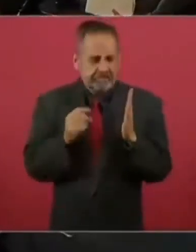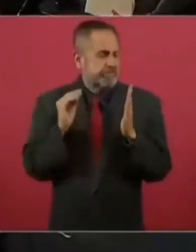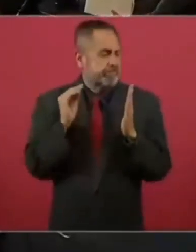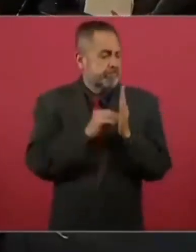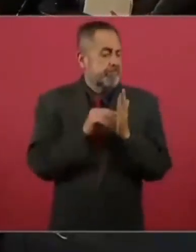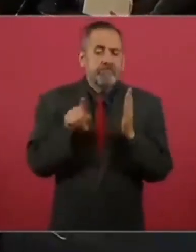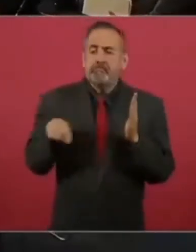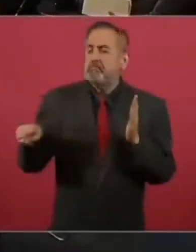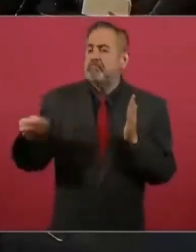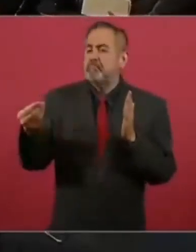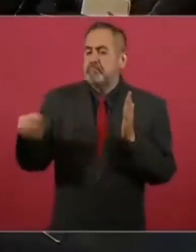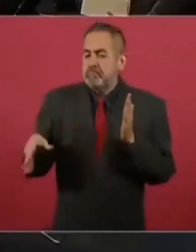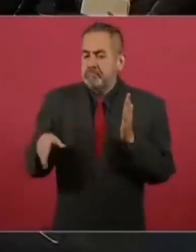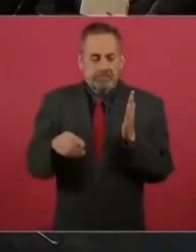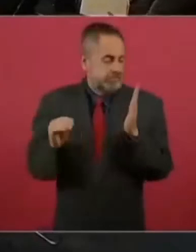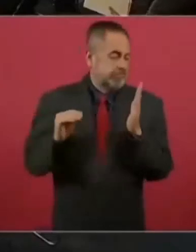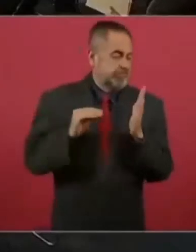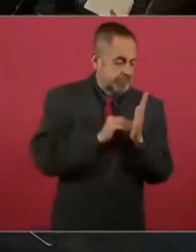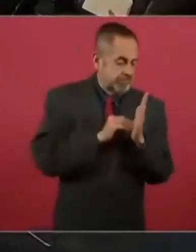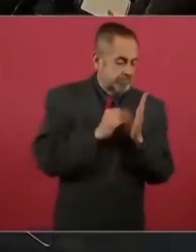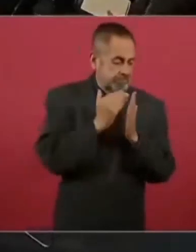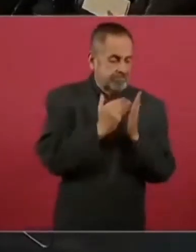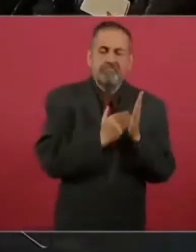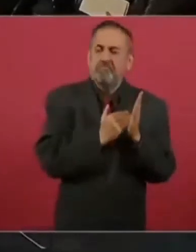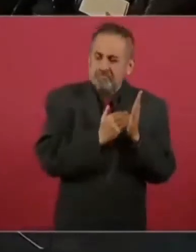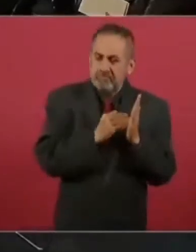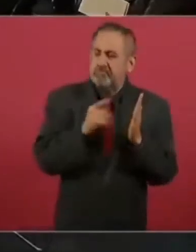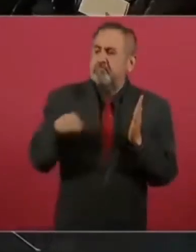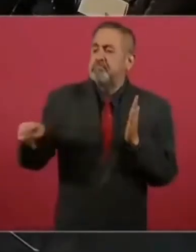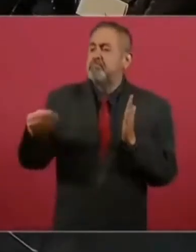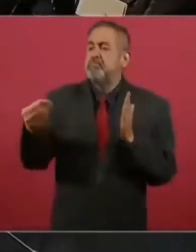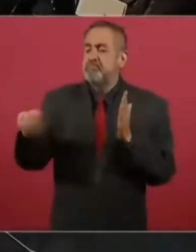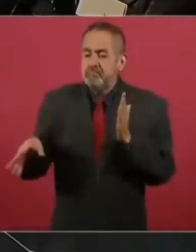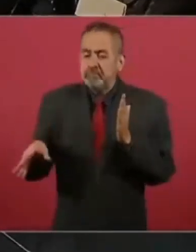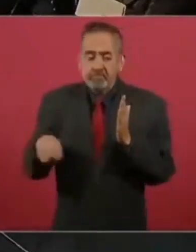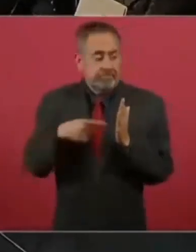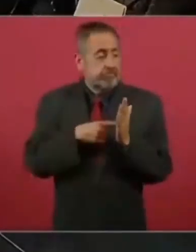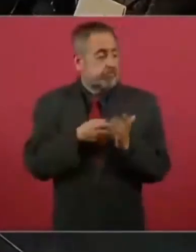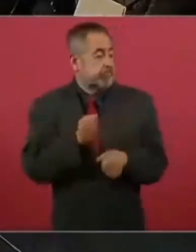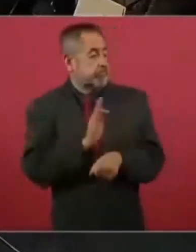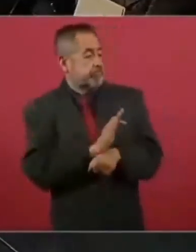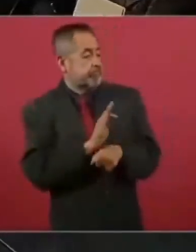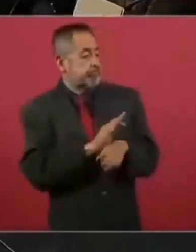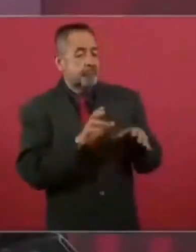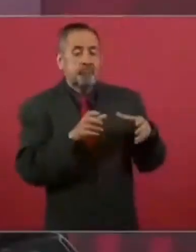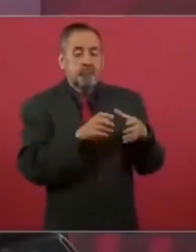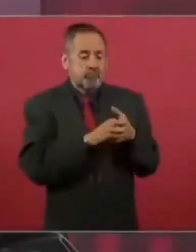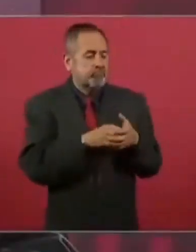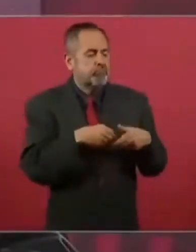Todas las reformas para favorecer a minorías,